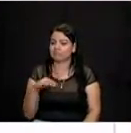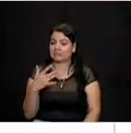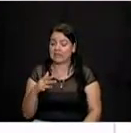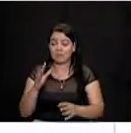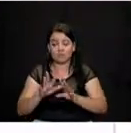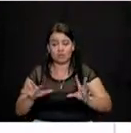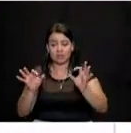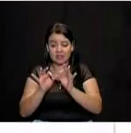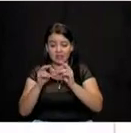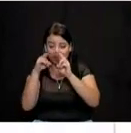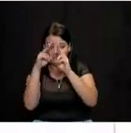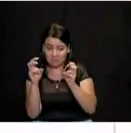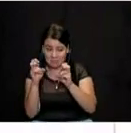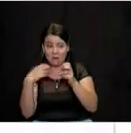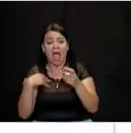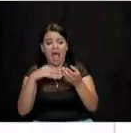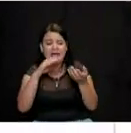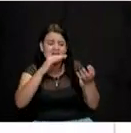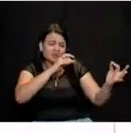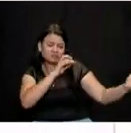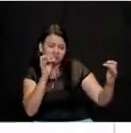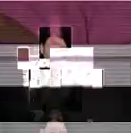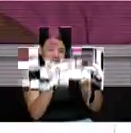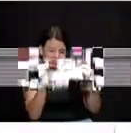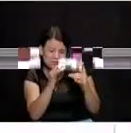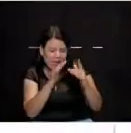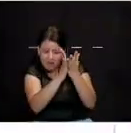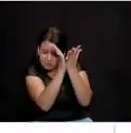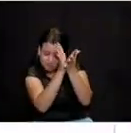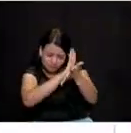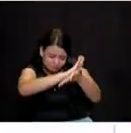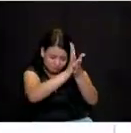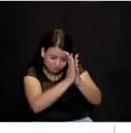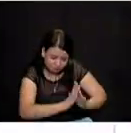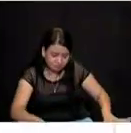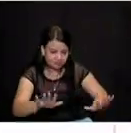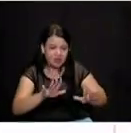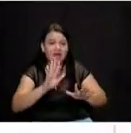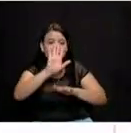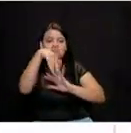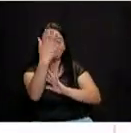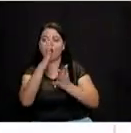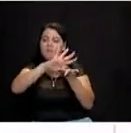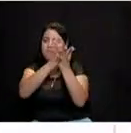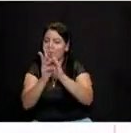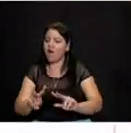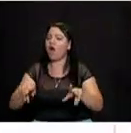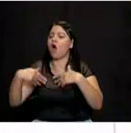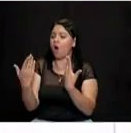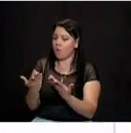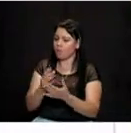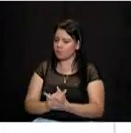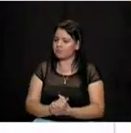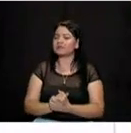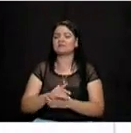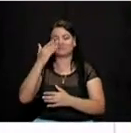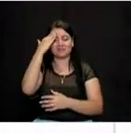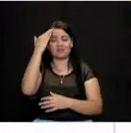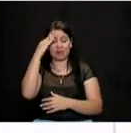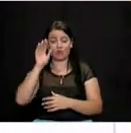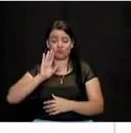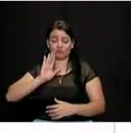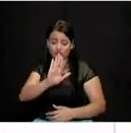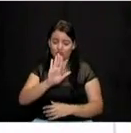el tema de la institucionalidad. Para nadie es un secreto que el gobierno de Santos y este gobierno han incumplido de forma